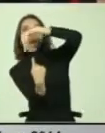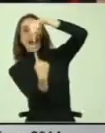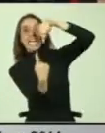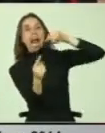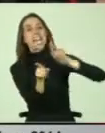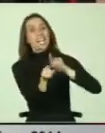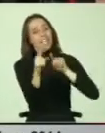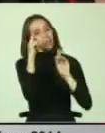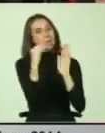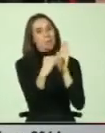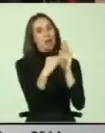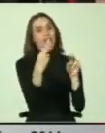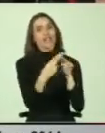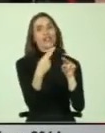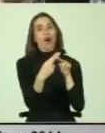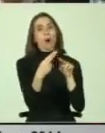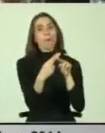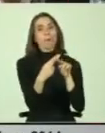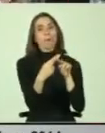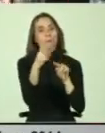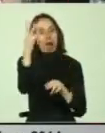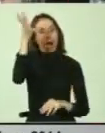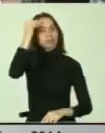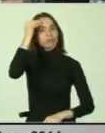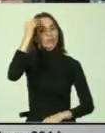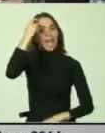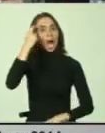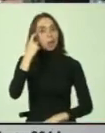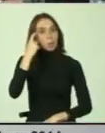nombre a la emergencia para recordarlo.